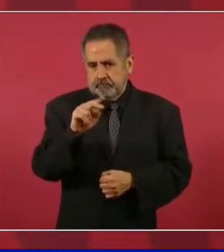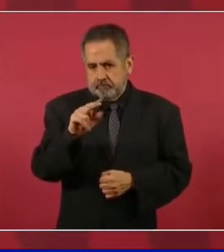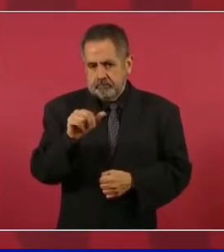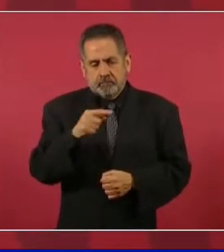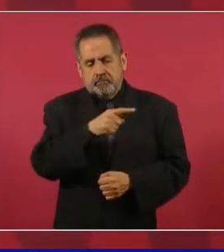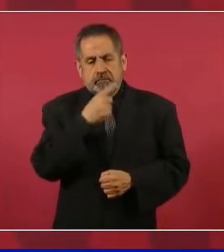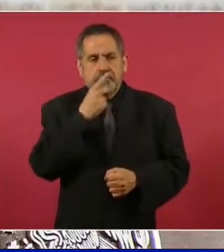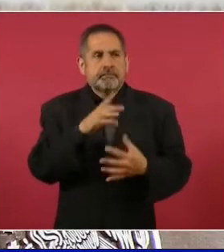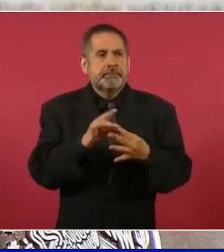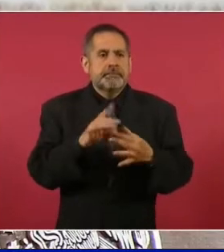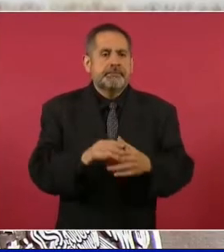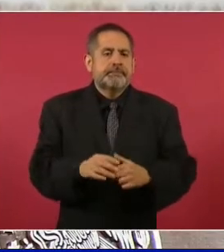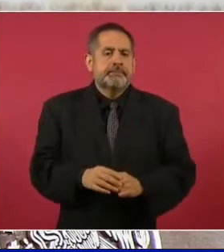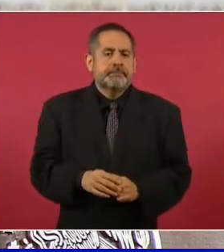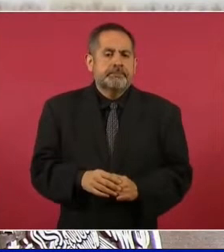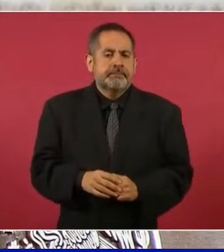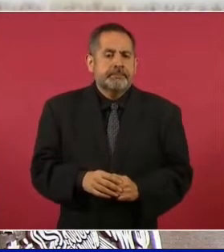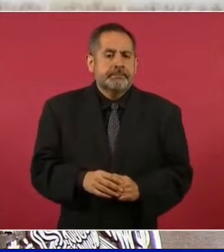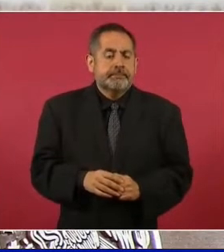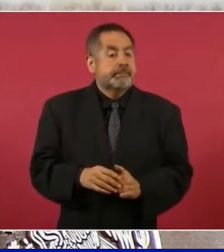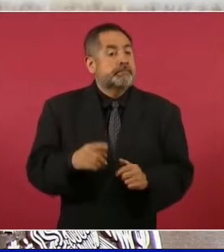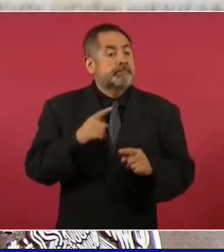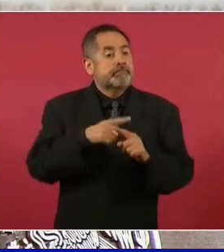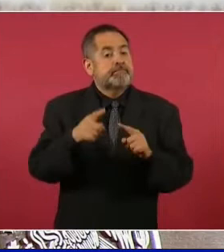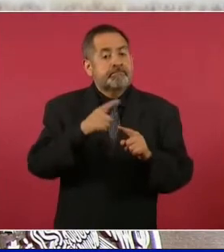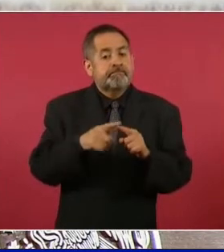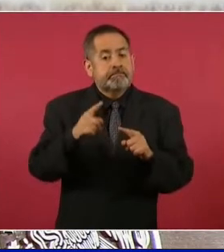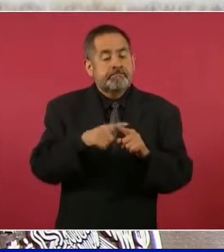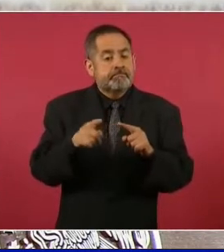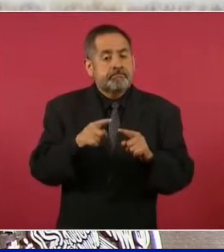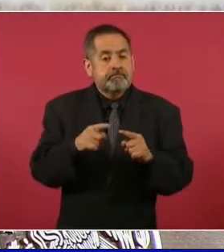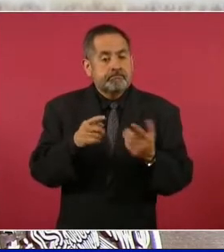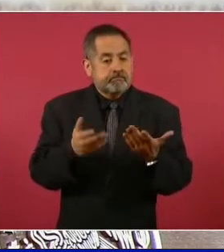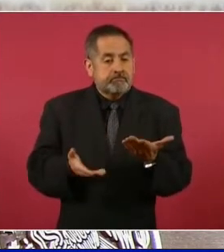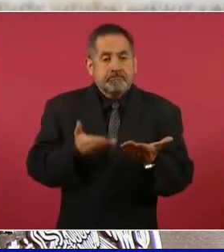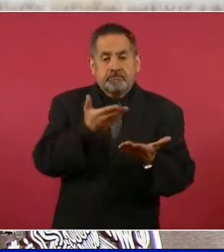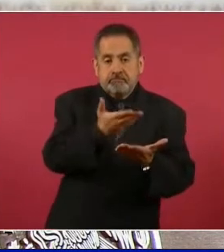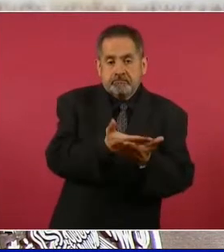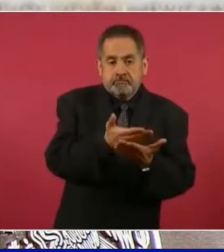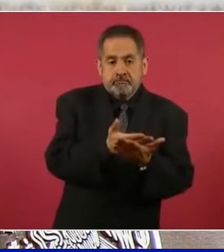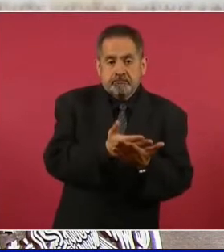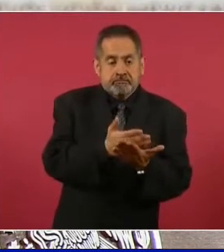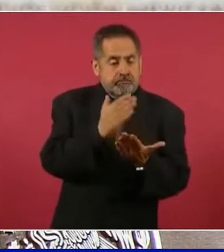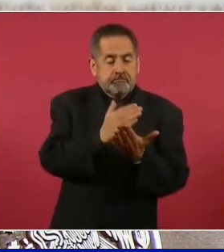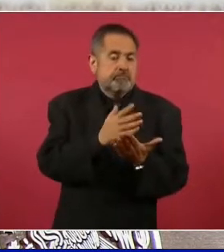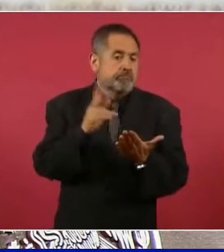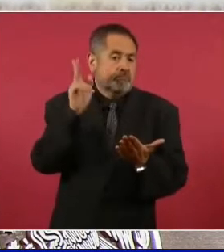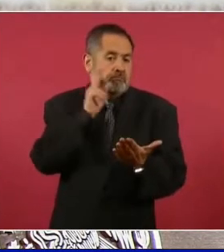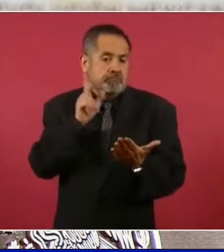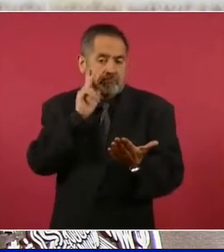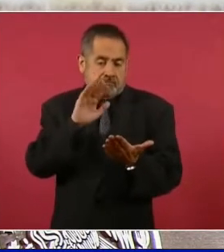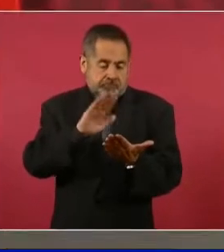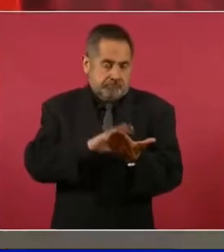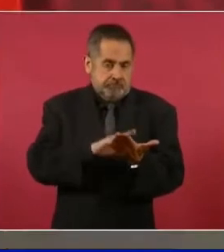o han presentado elementos de prueba